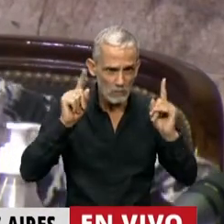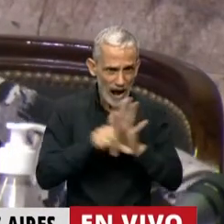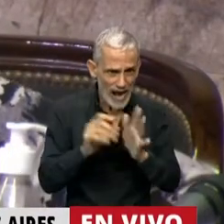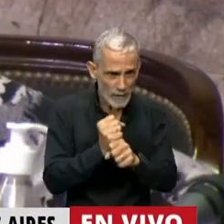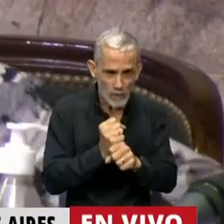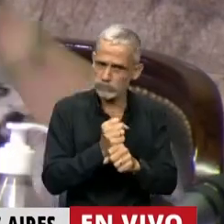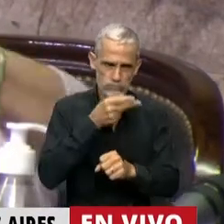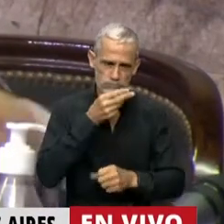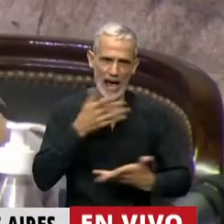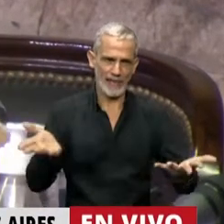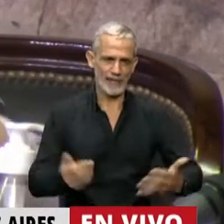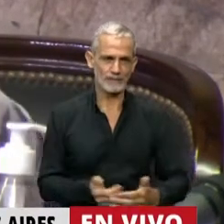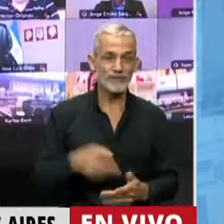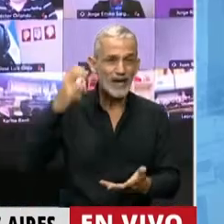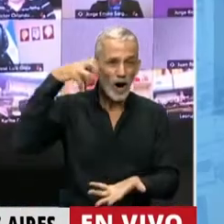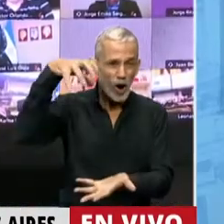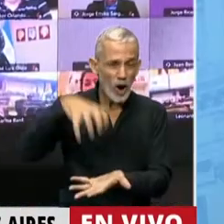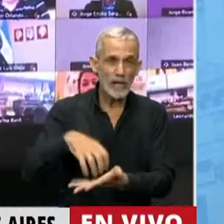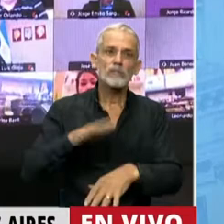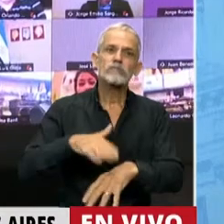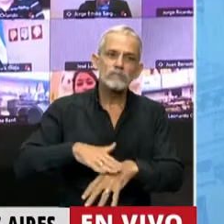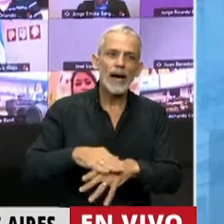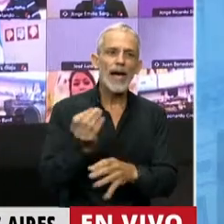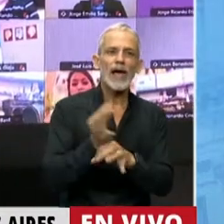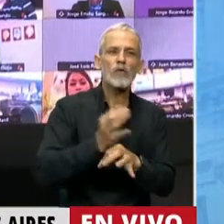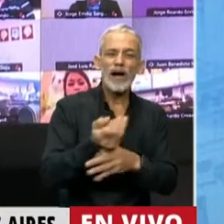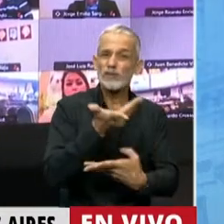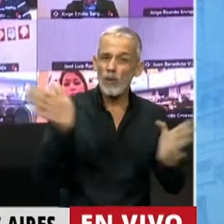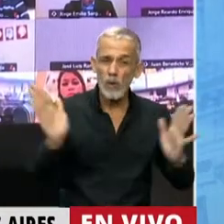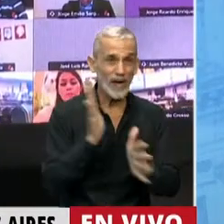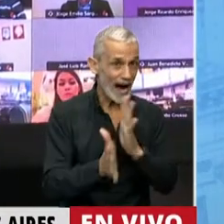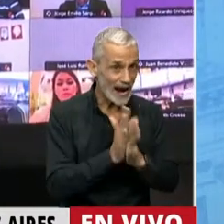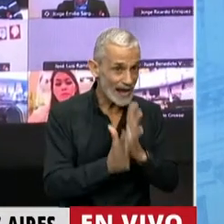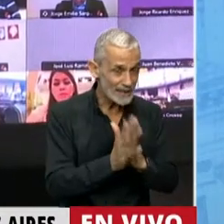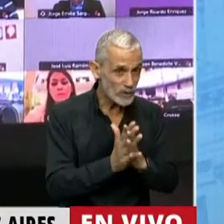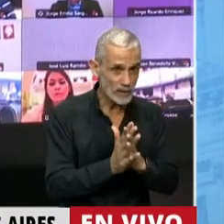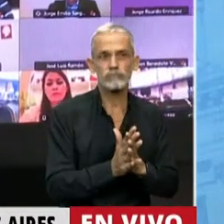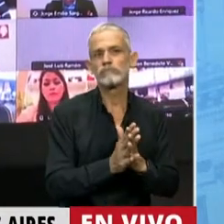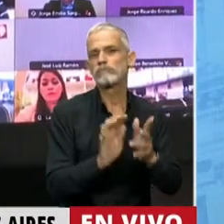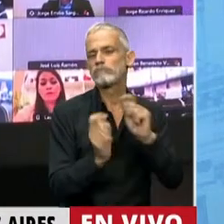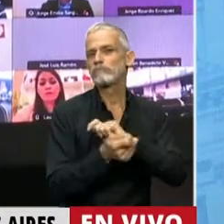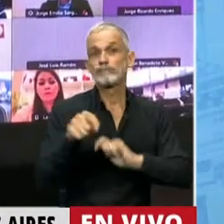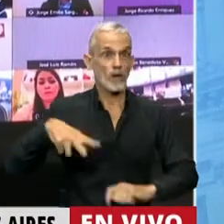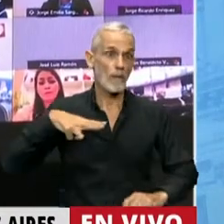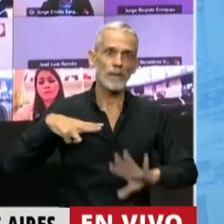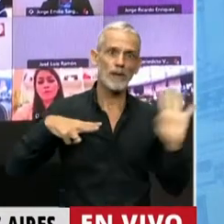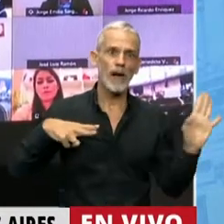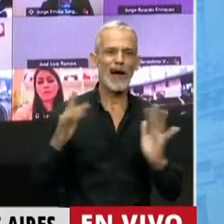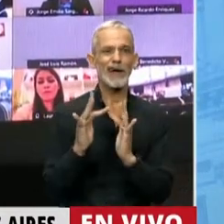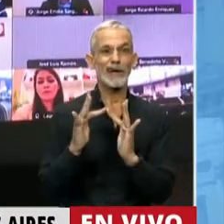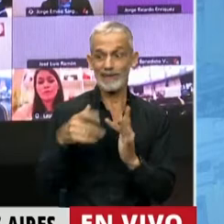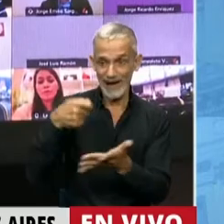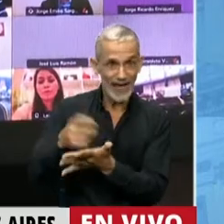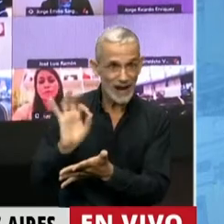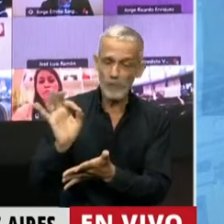estudiantes. Este Congreso es responsable de que la educación pública gratuita se haya convertido este año en privada. El que no tuvo para